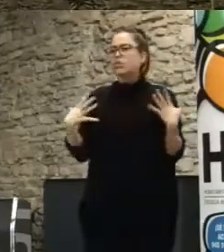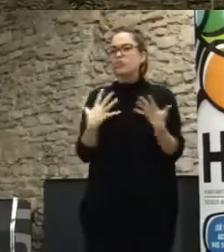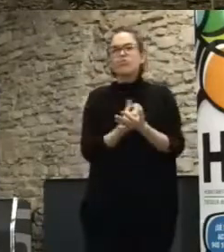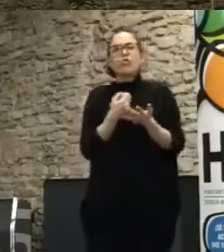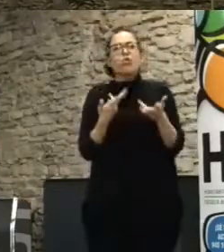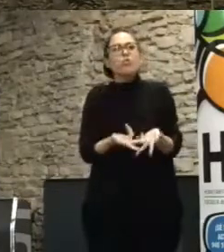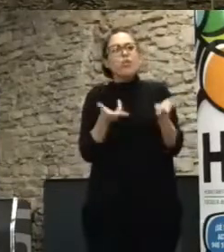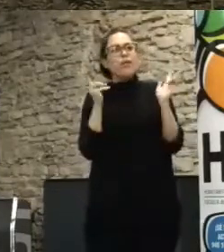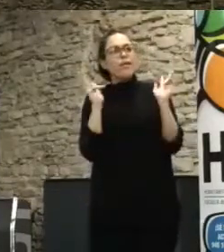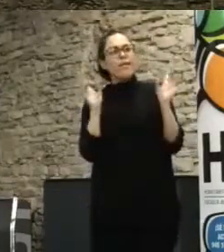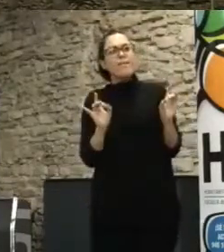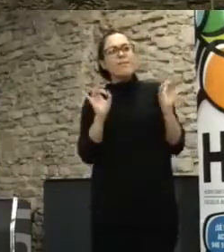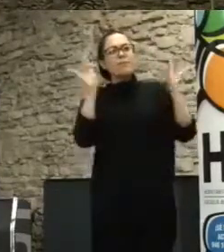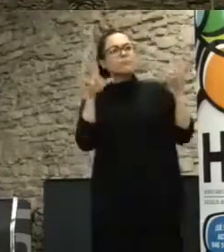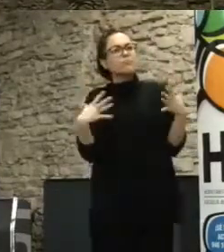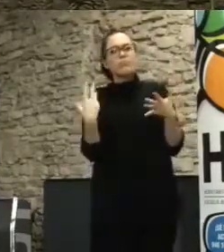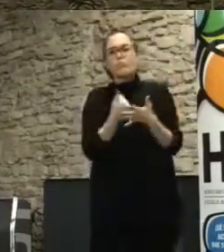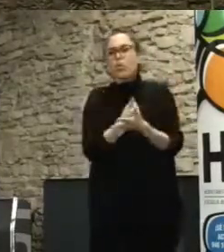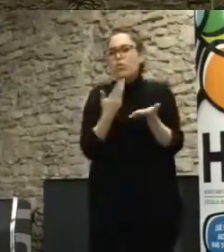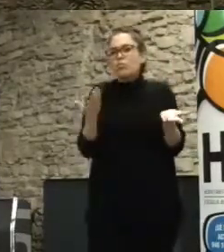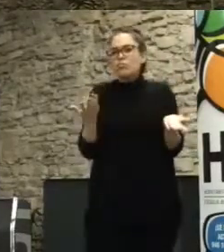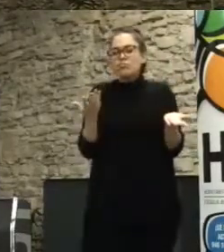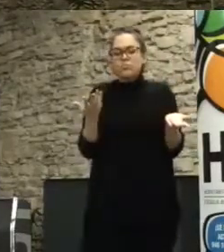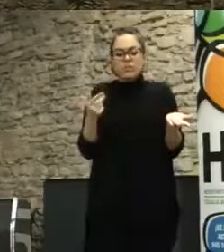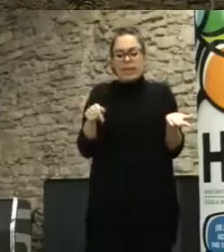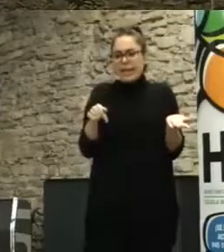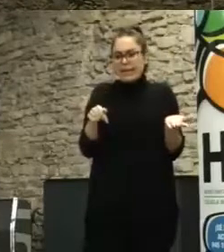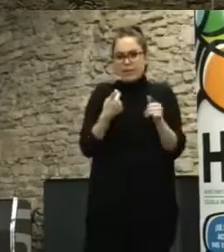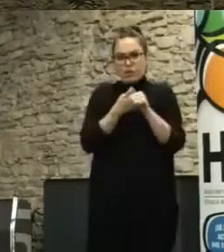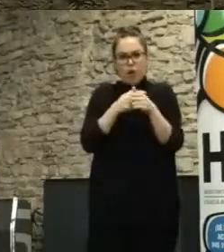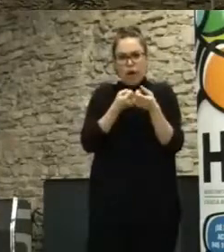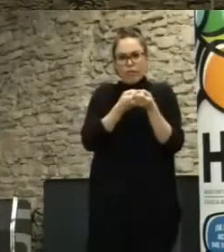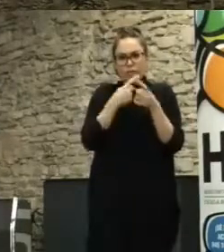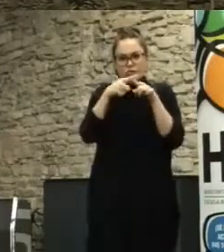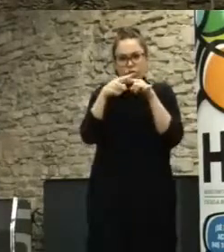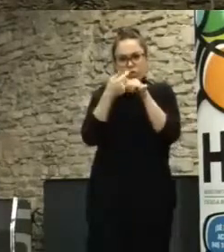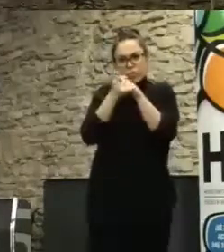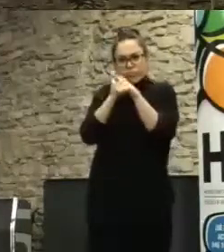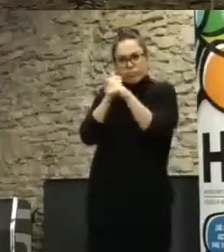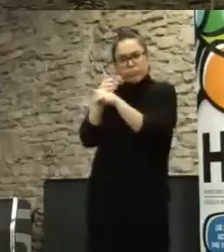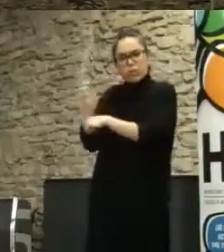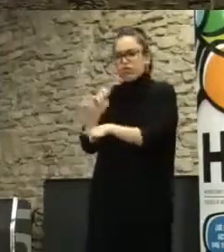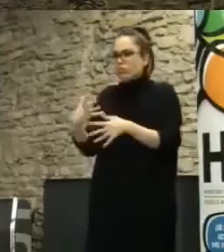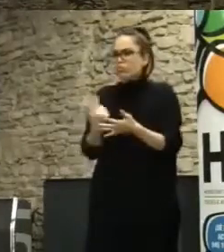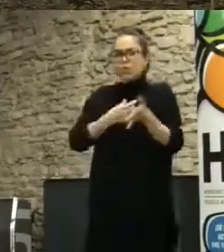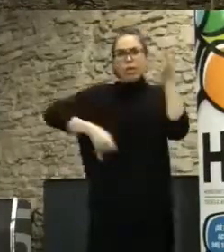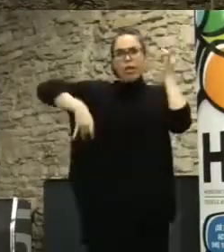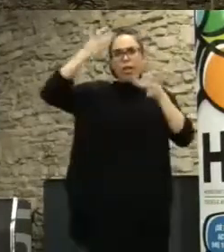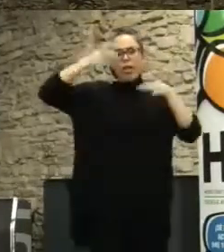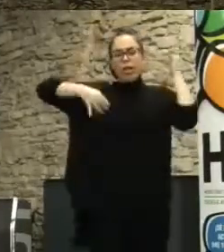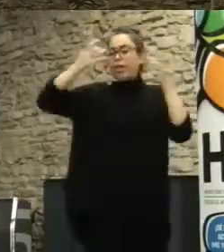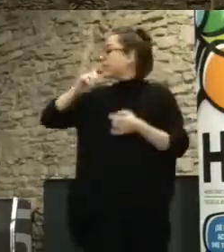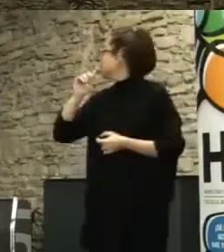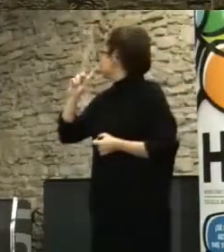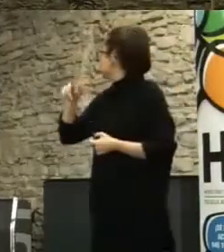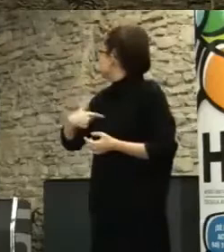es licencias abiertas, o sea, no se trabaja con copyright, es una de las condiciones para trabajar con Medialab. El Cicilab es el laboratorio